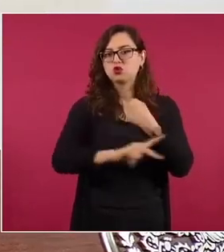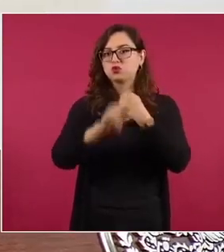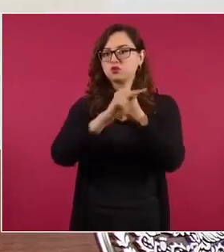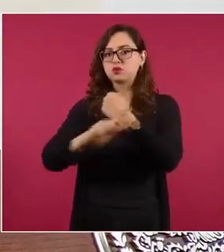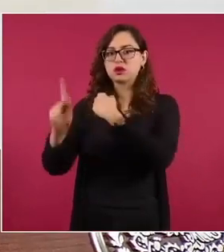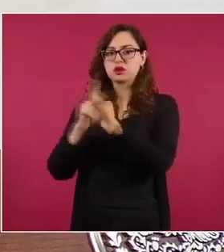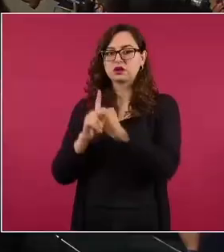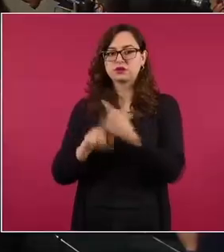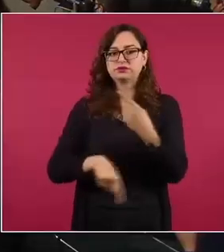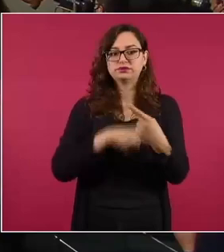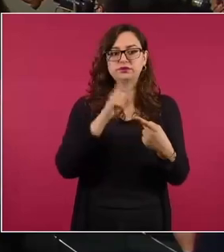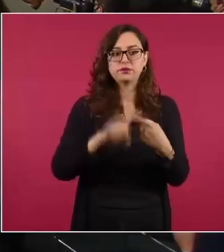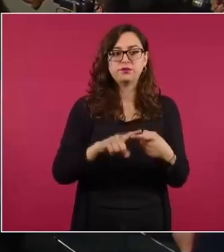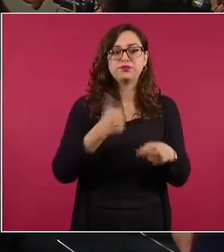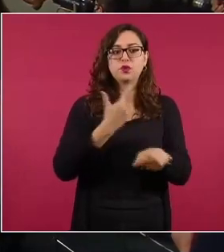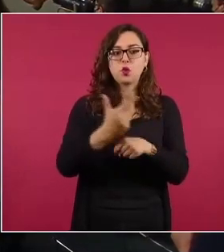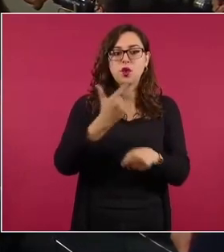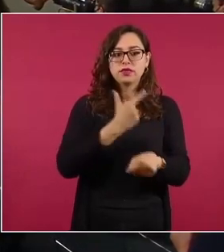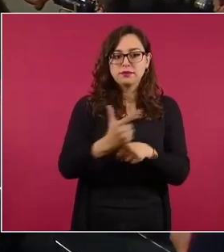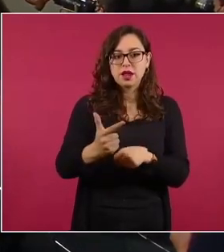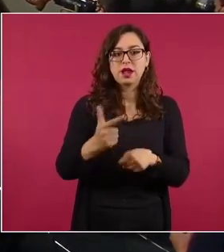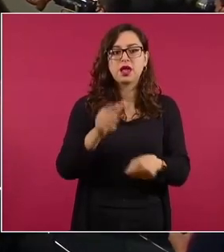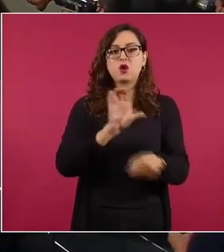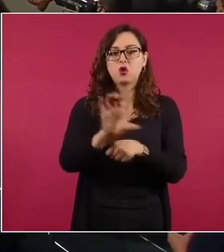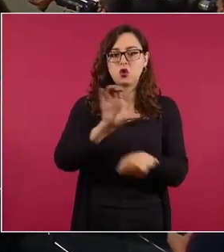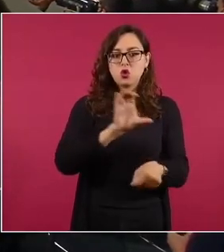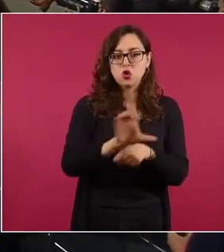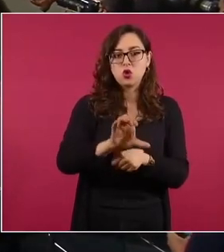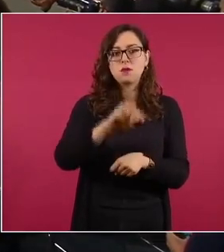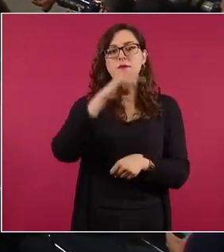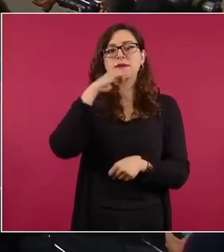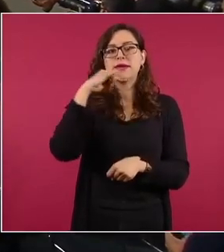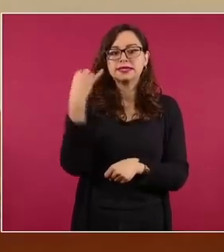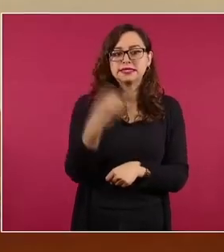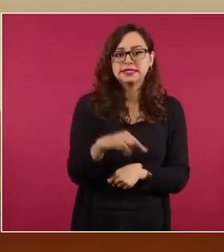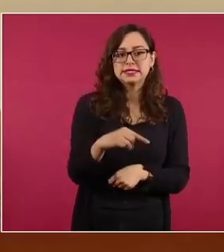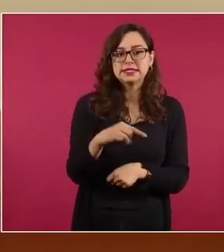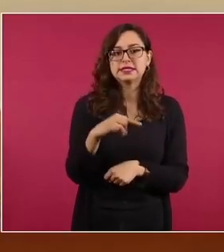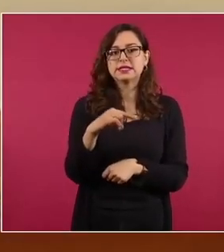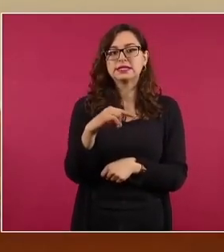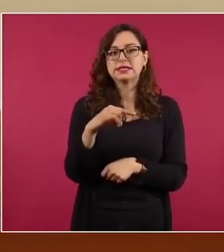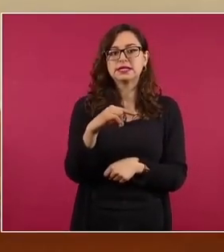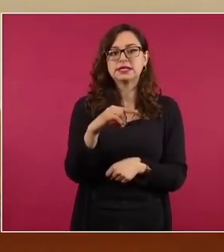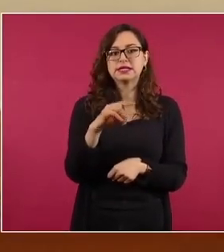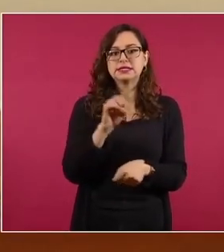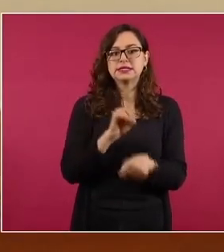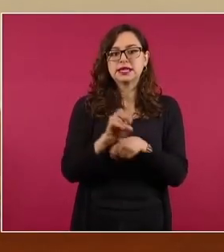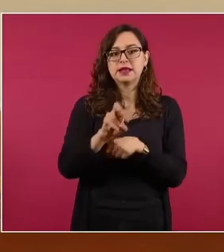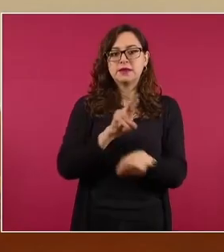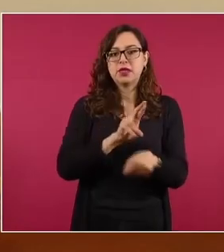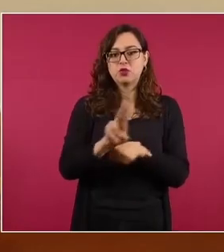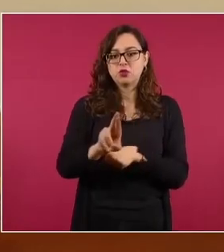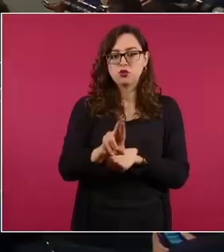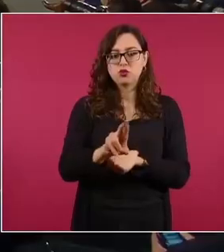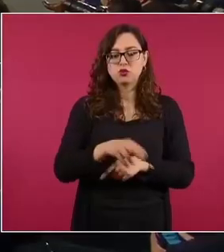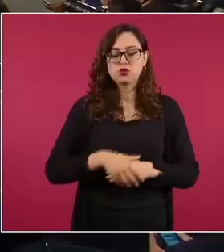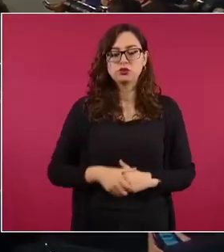países? Guatemala, Colombia, Chile. Guatemala, Colombia, Chile. Y El Salvador. Y El Salvador.